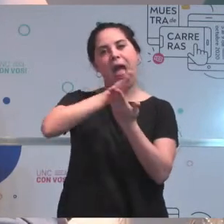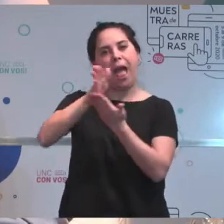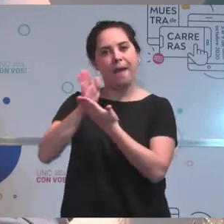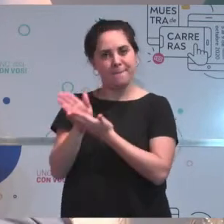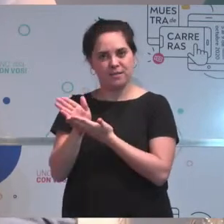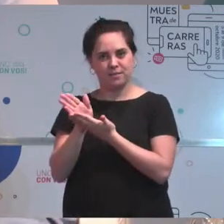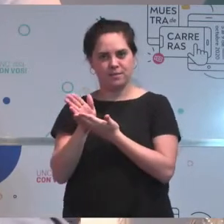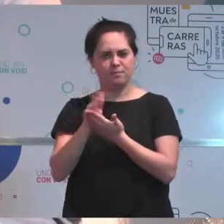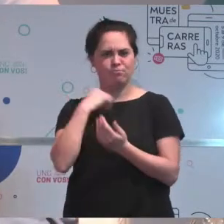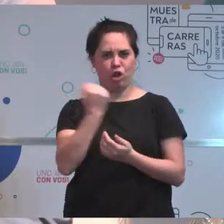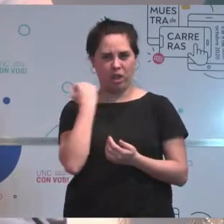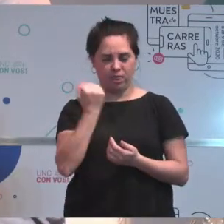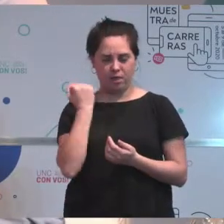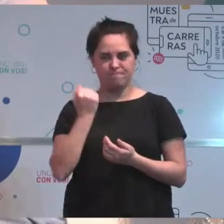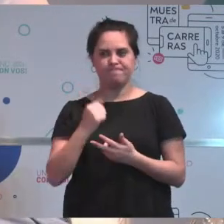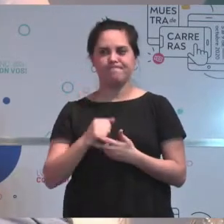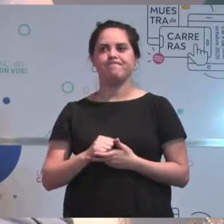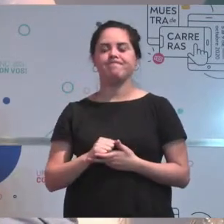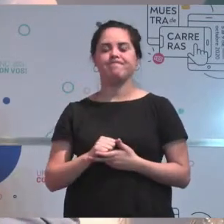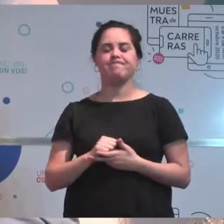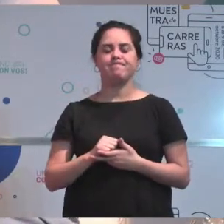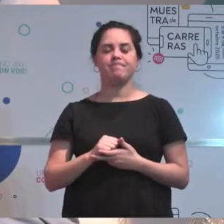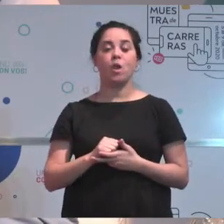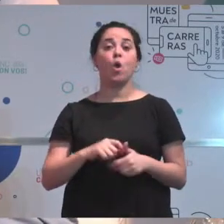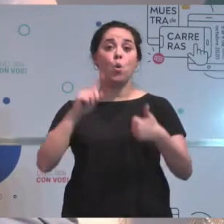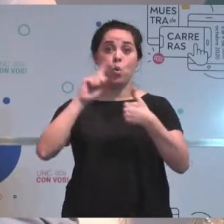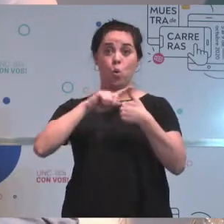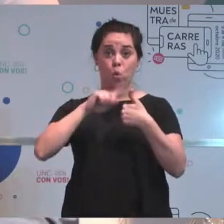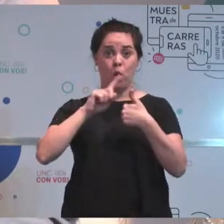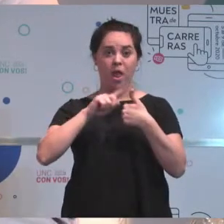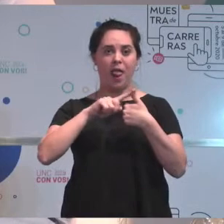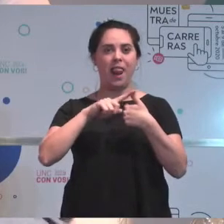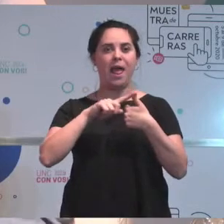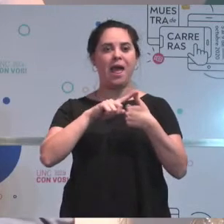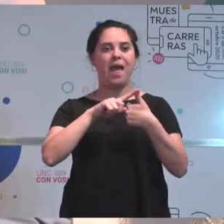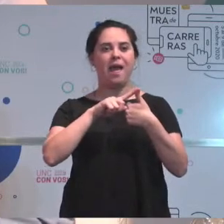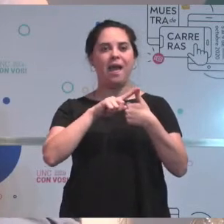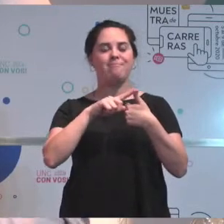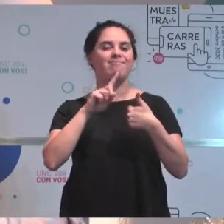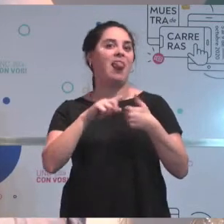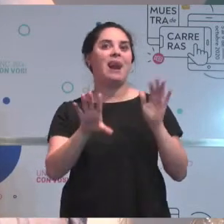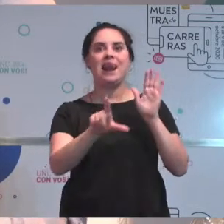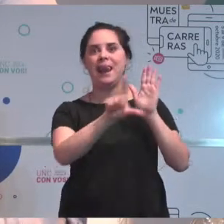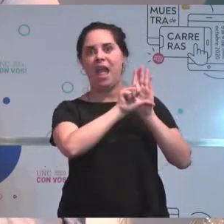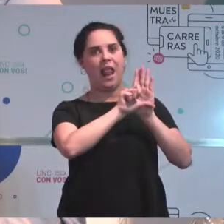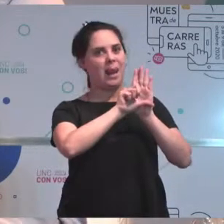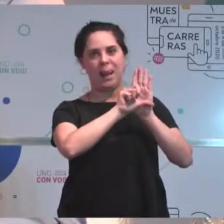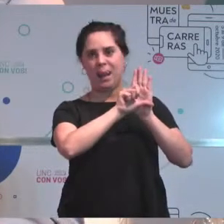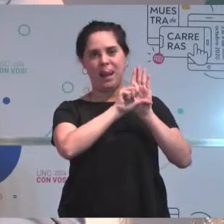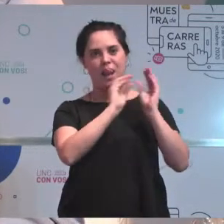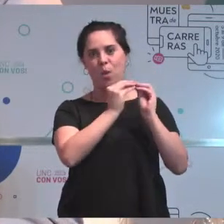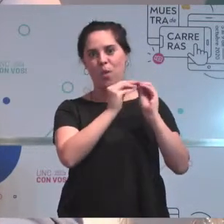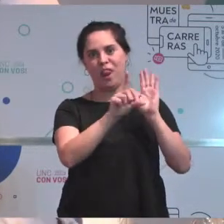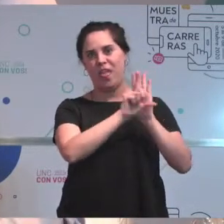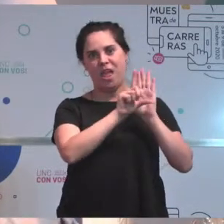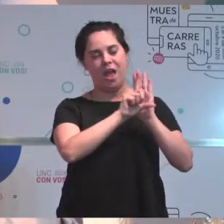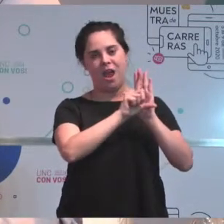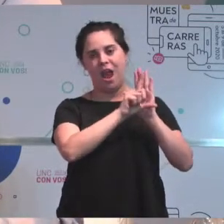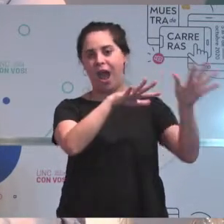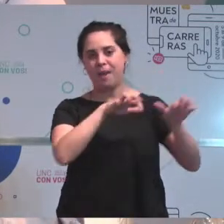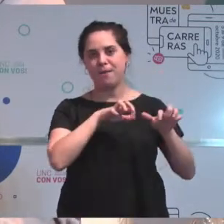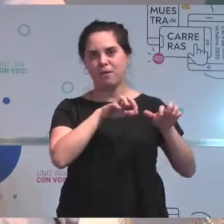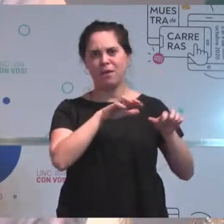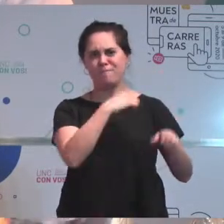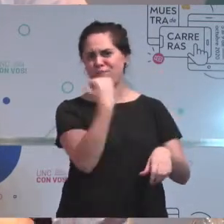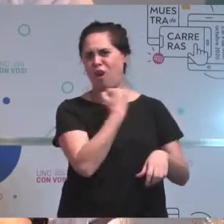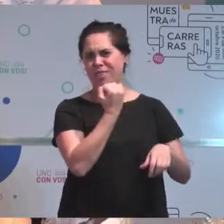son importantes. Una es toda la rama de la parte legal. La parte de la agrimensura legal es un pilar